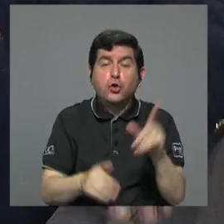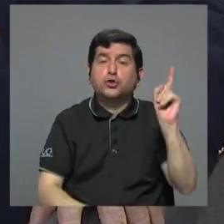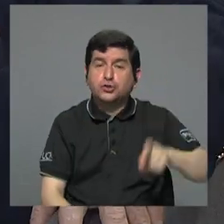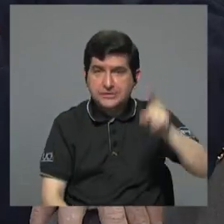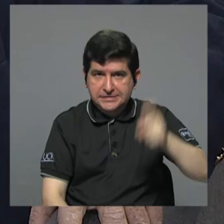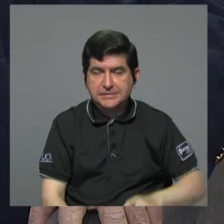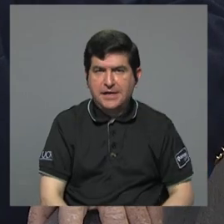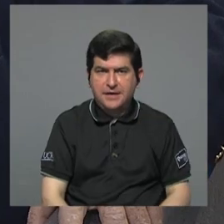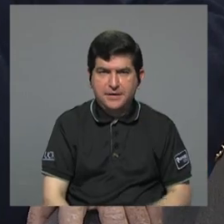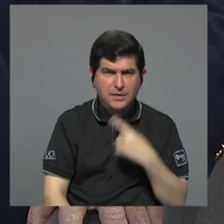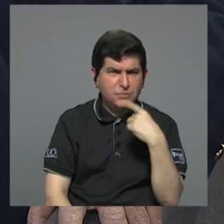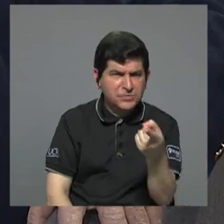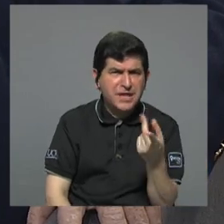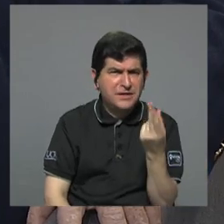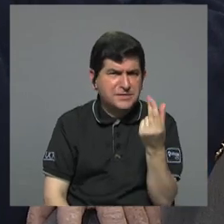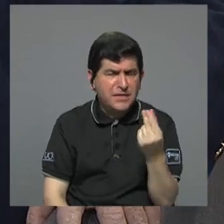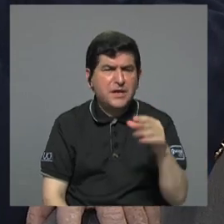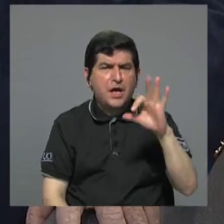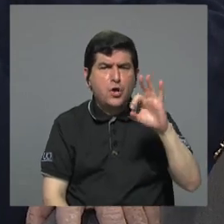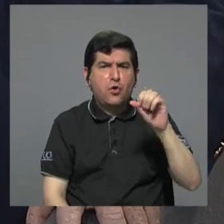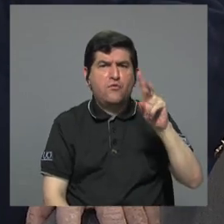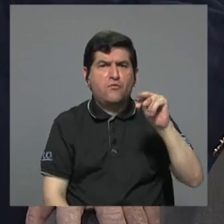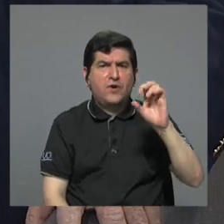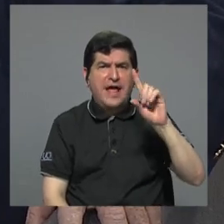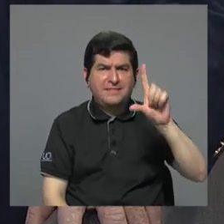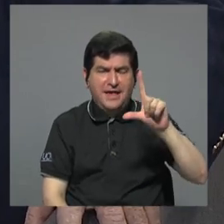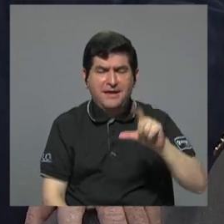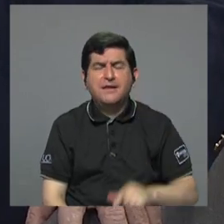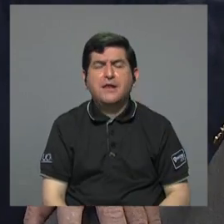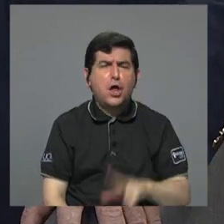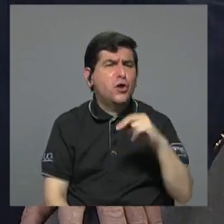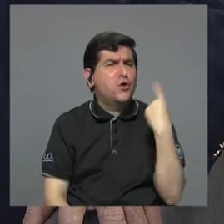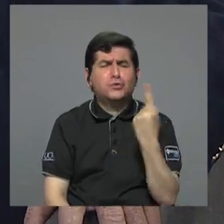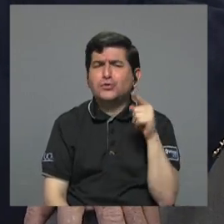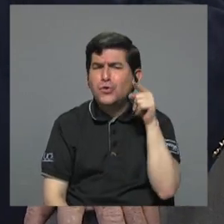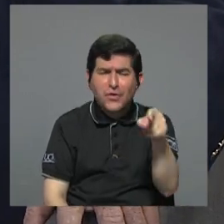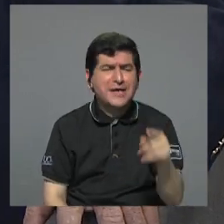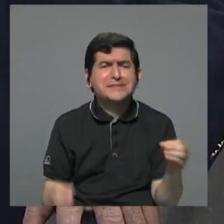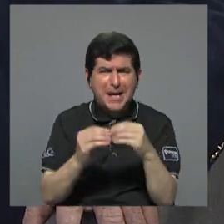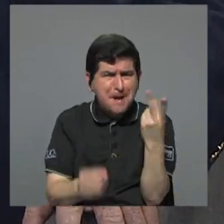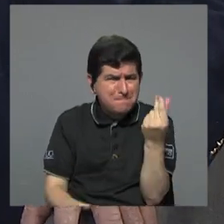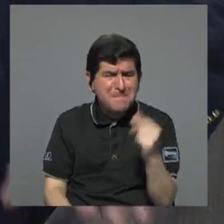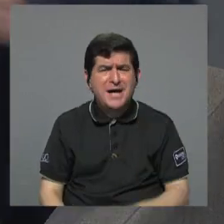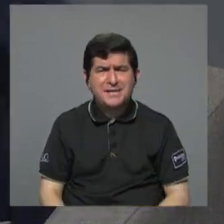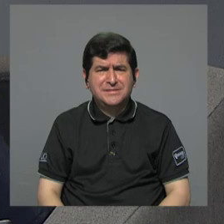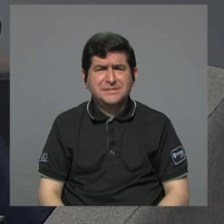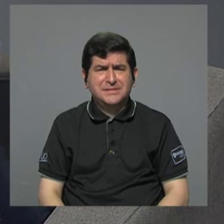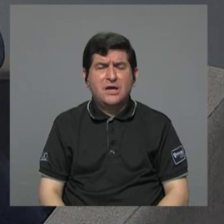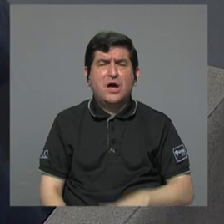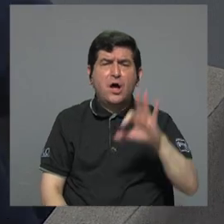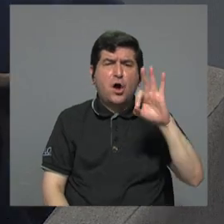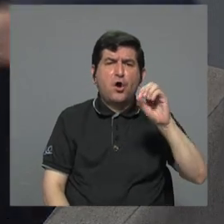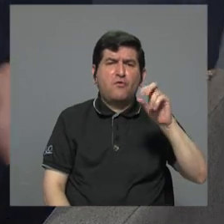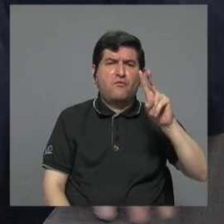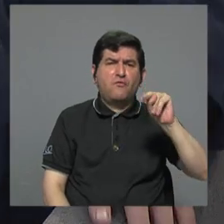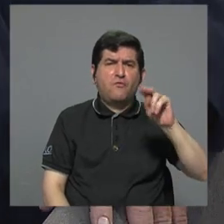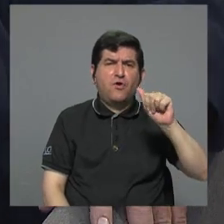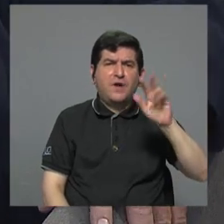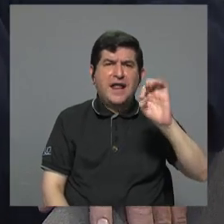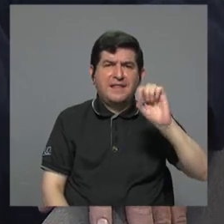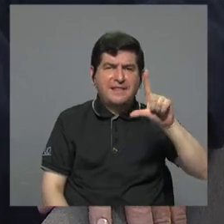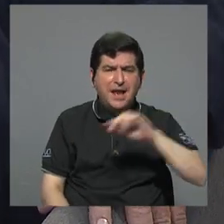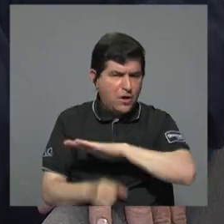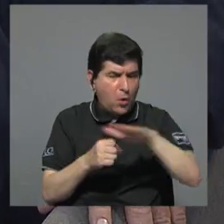necesitan usted dice esa plata de Fonatel sí pero además no no no y además hay más plata hay más plata no solo la de Fonatel la de Fonatel no alcanza tiene que ser más